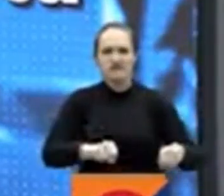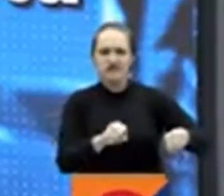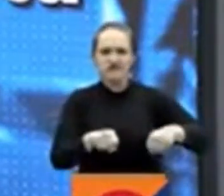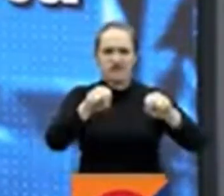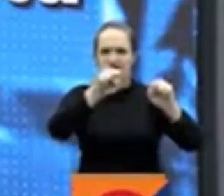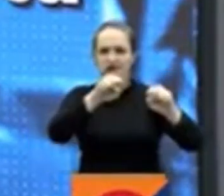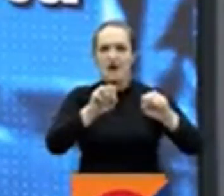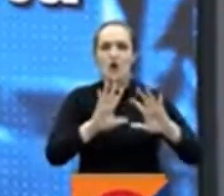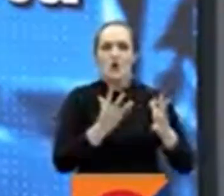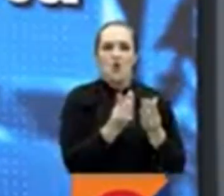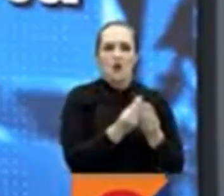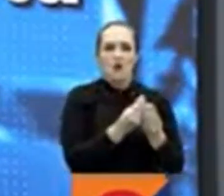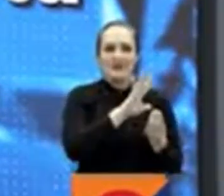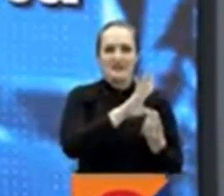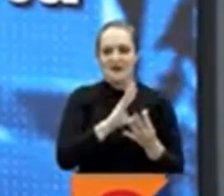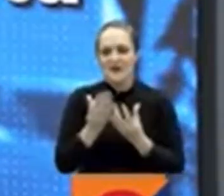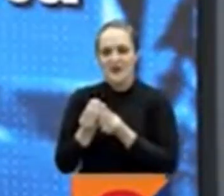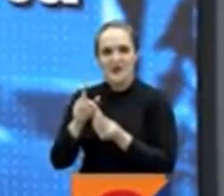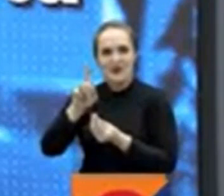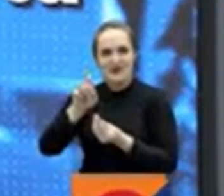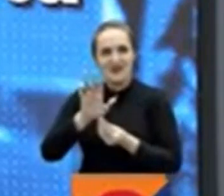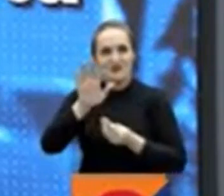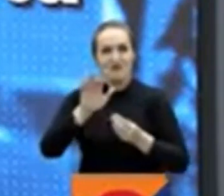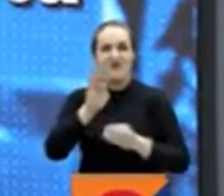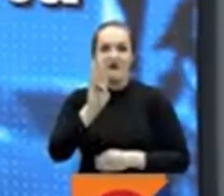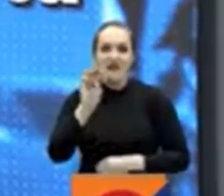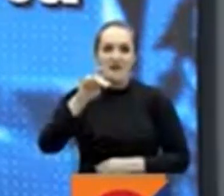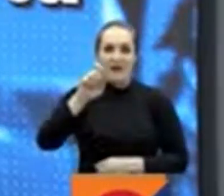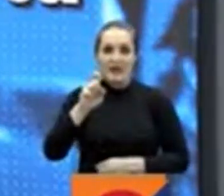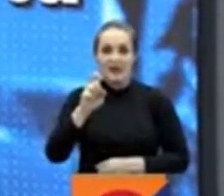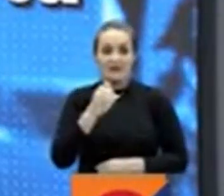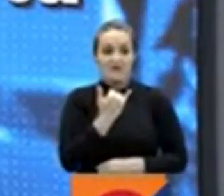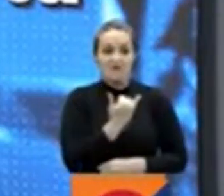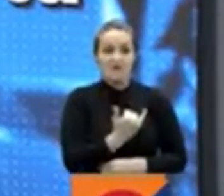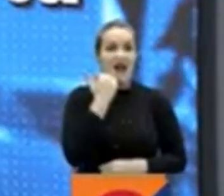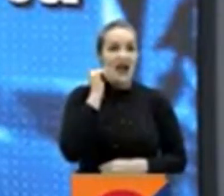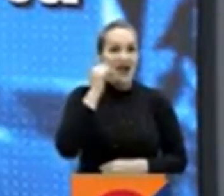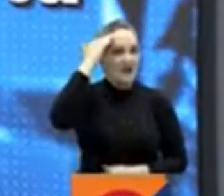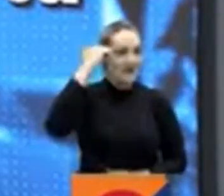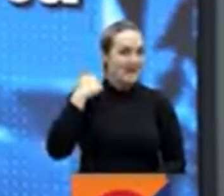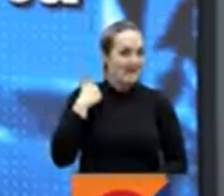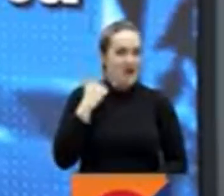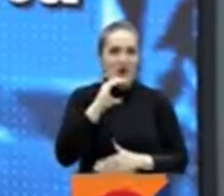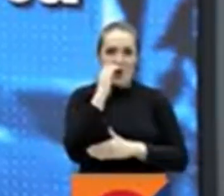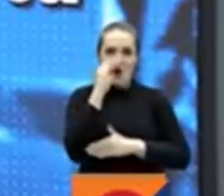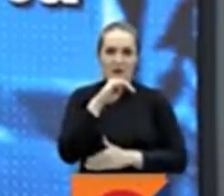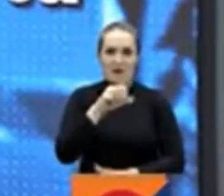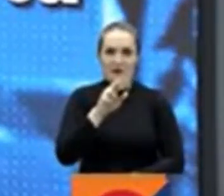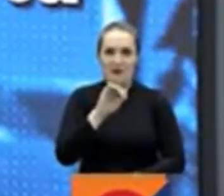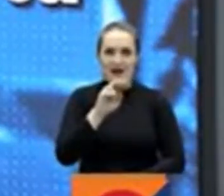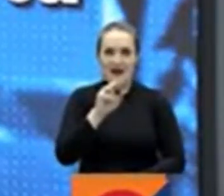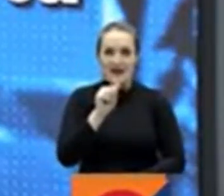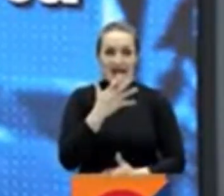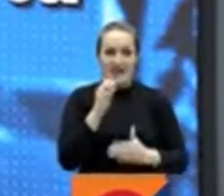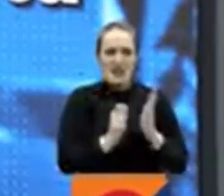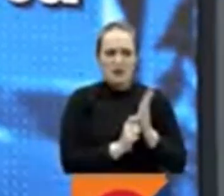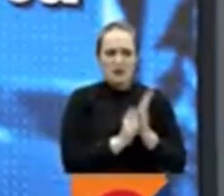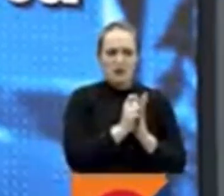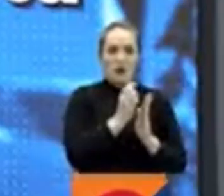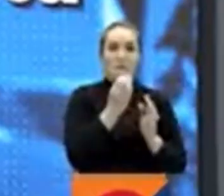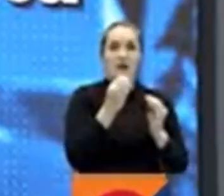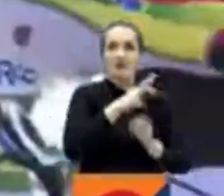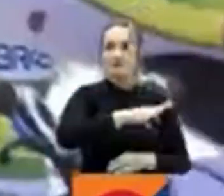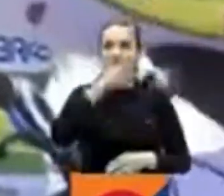BMX la selección Colombia encabezada por Mariana Pajón buscará puntos que sumen en la clasificación a Olímpicos de París 2024.